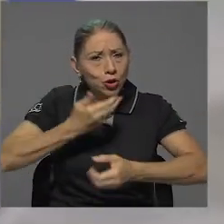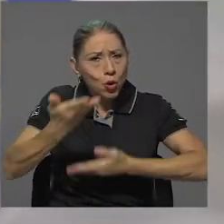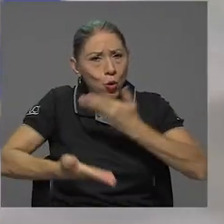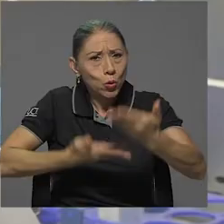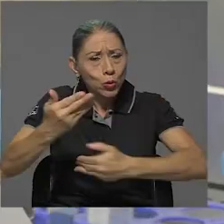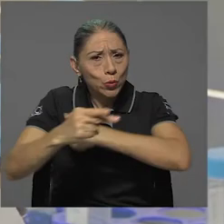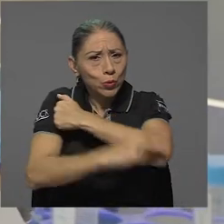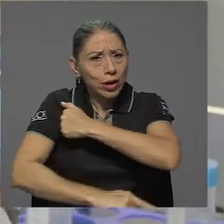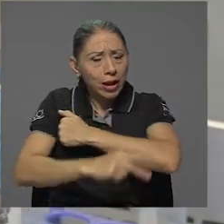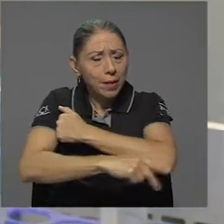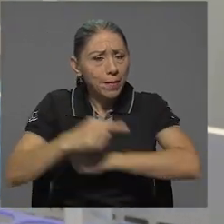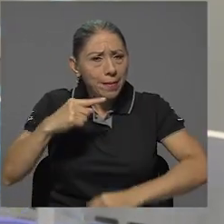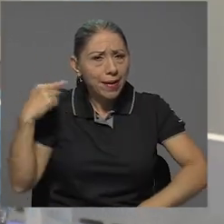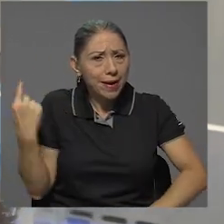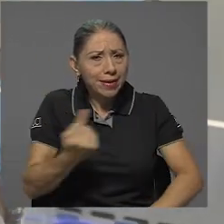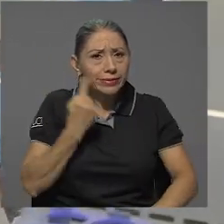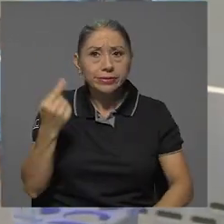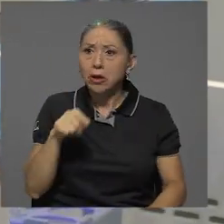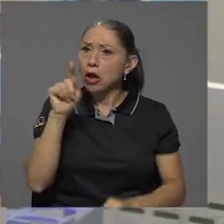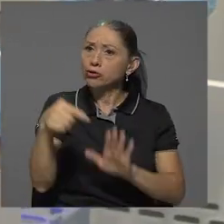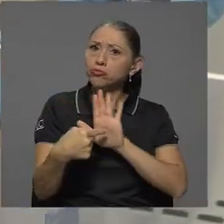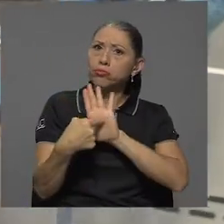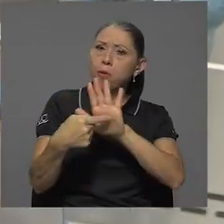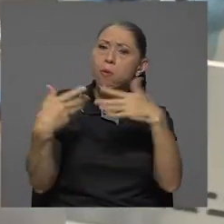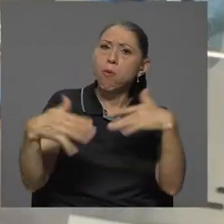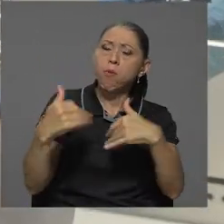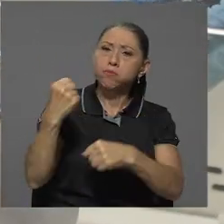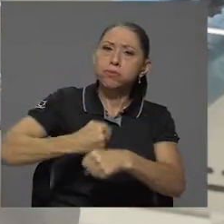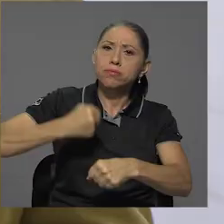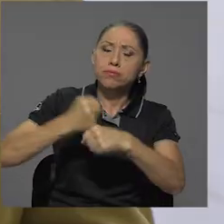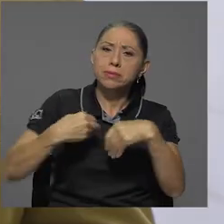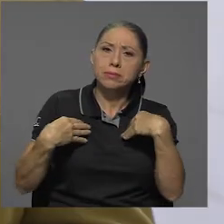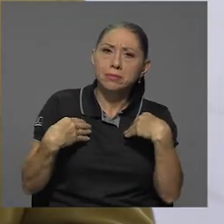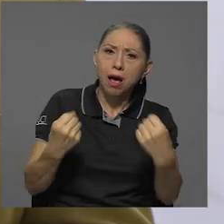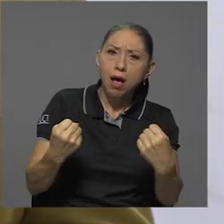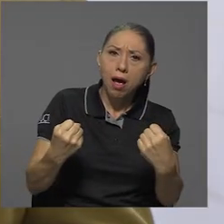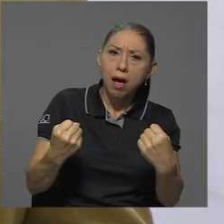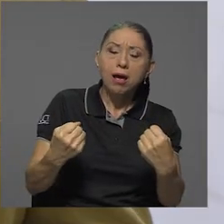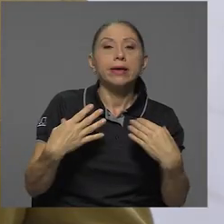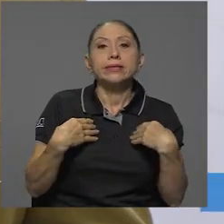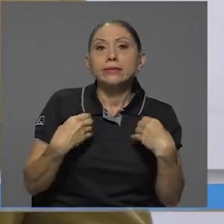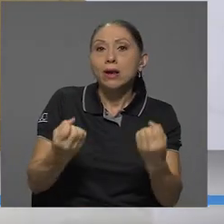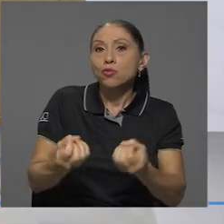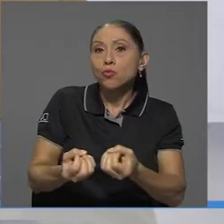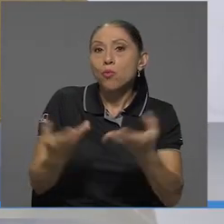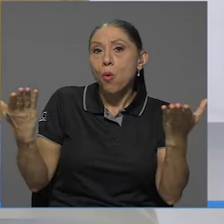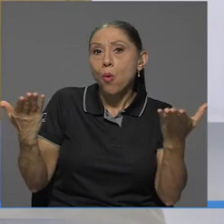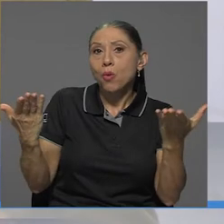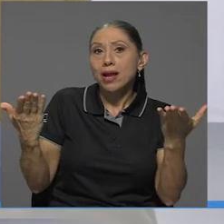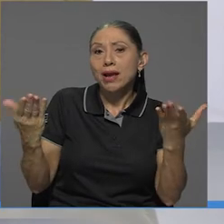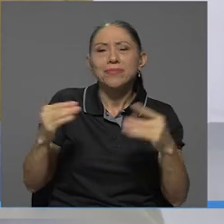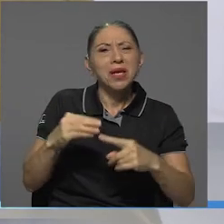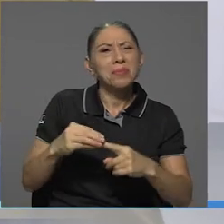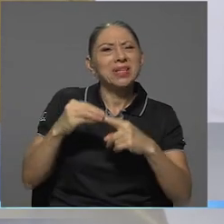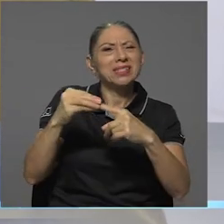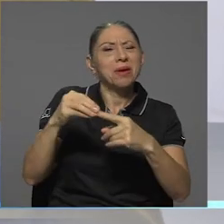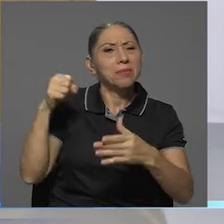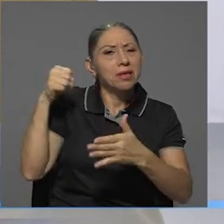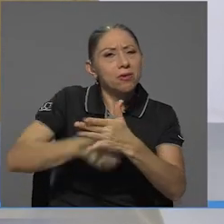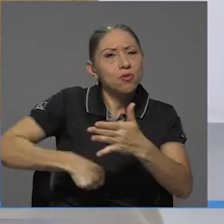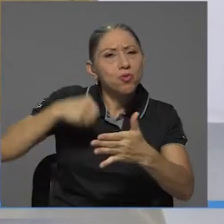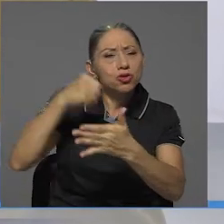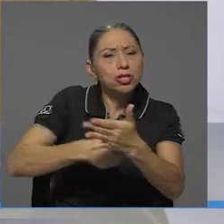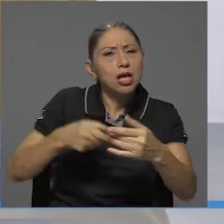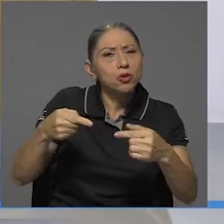país. Pues ha destacado principalmente por los aportes en salud, en salud pública, combatiendo principalmente